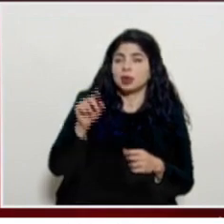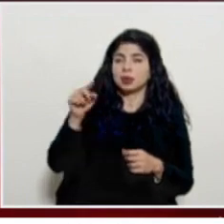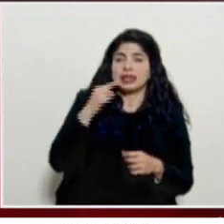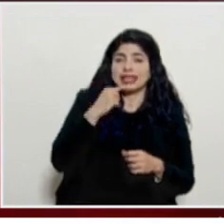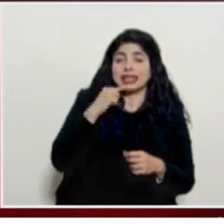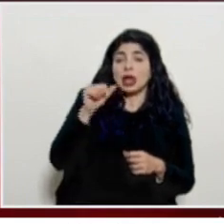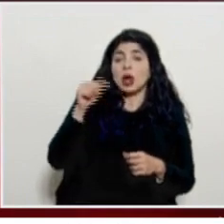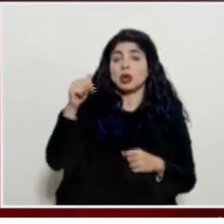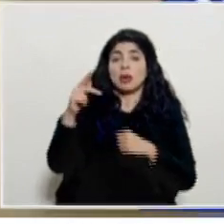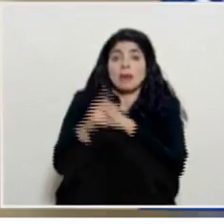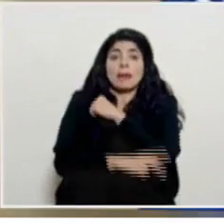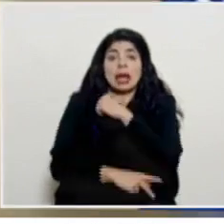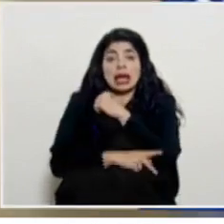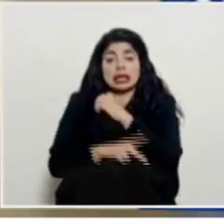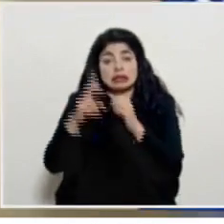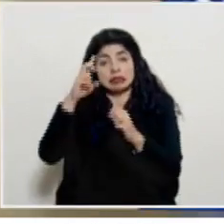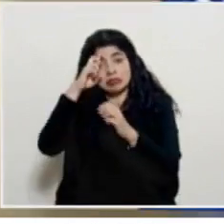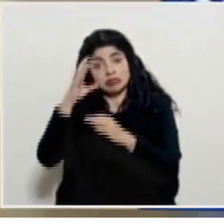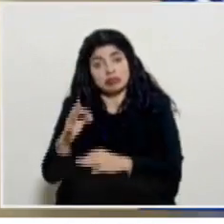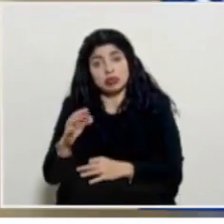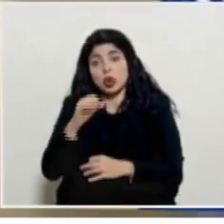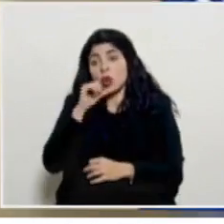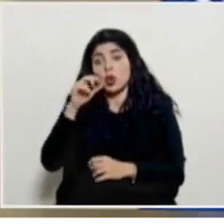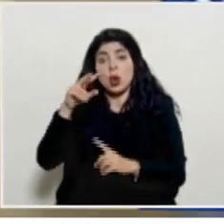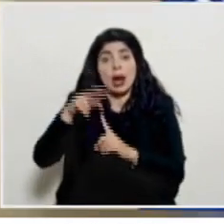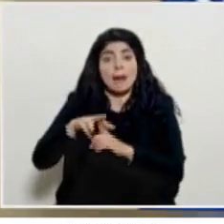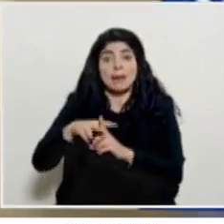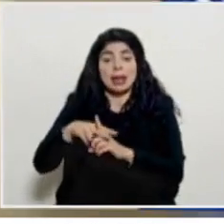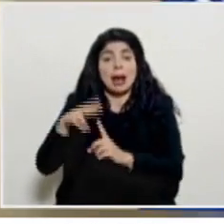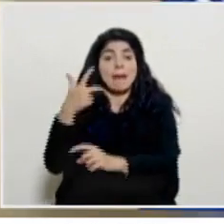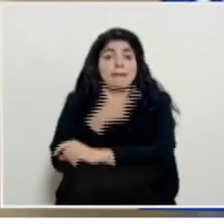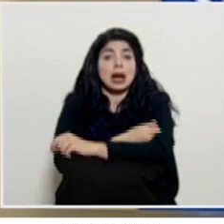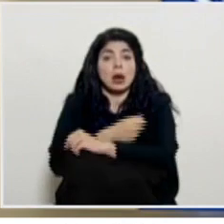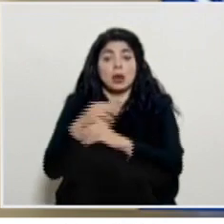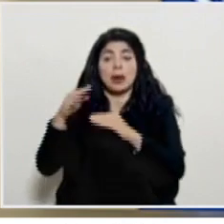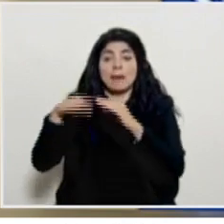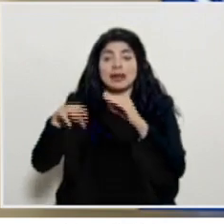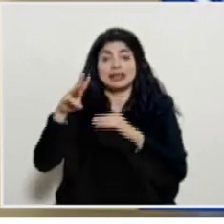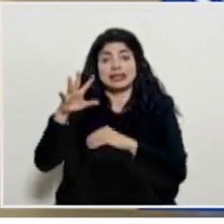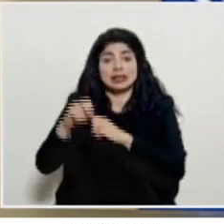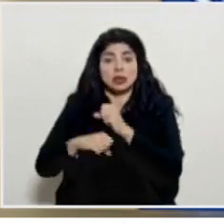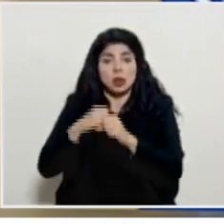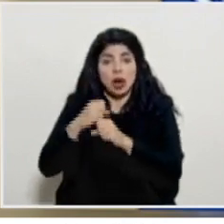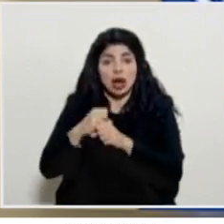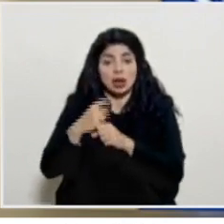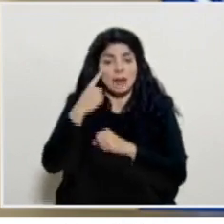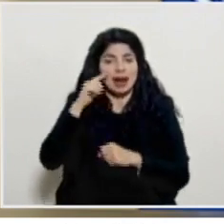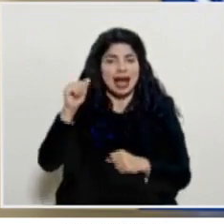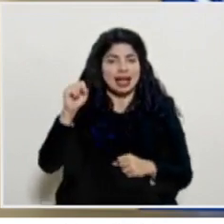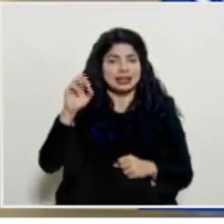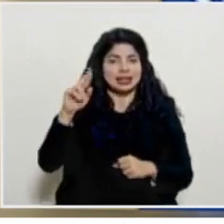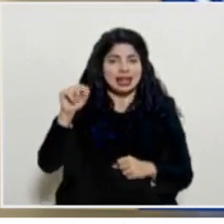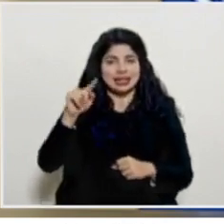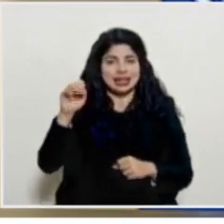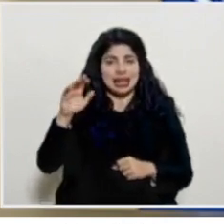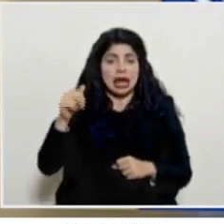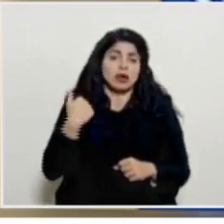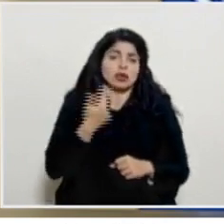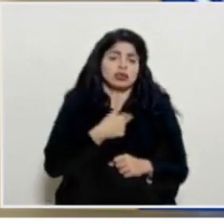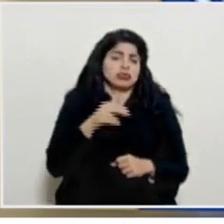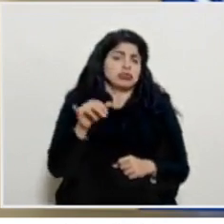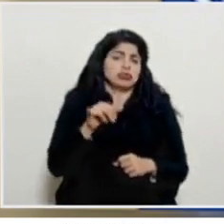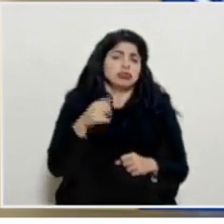indica otros países han adoptado de no aplicar vacuna de menores de 65 años en caso de AstraZeneca nosotros igual estamos como